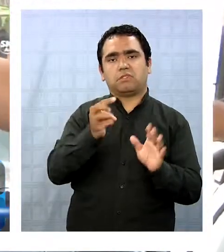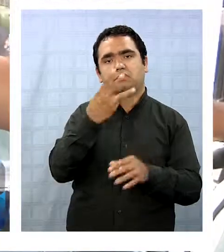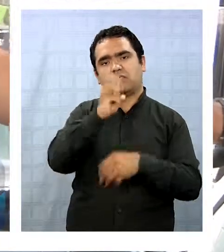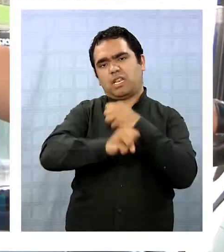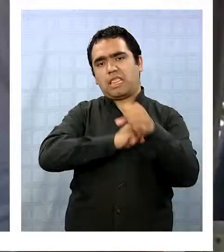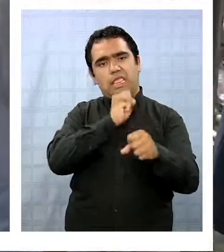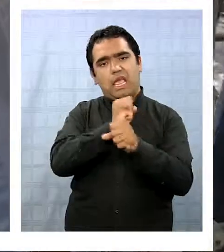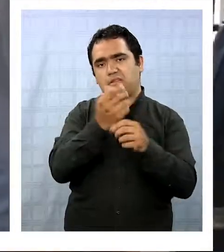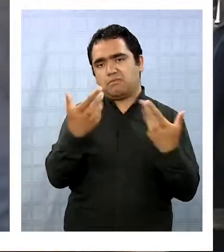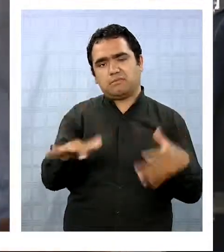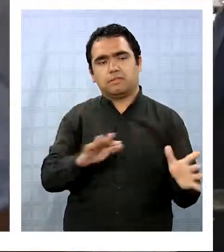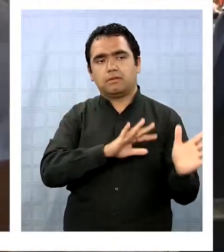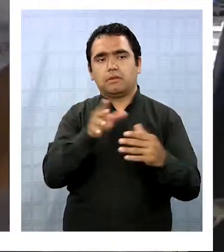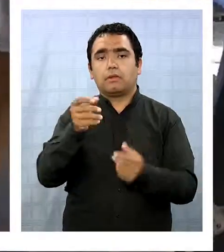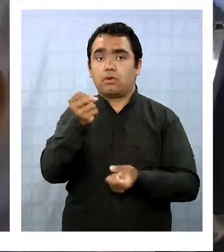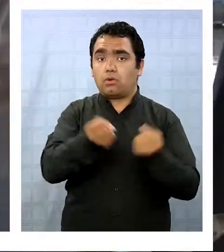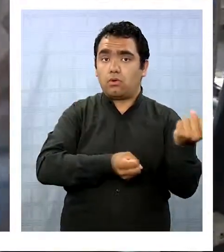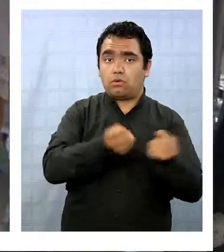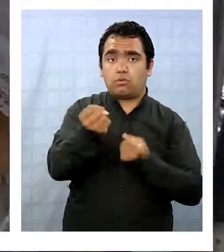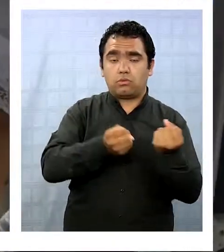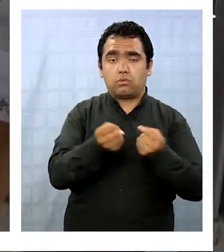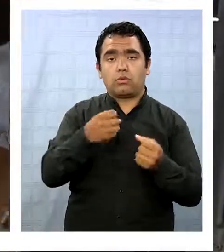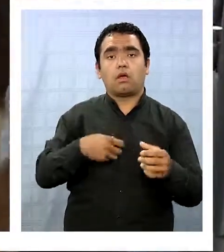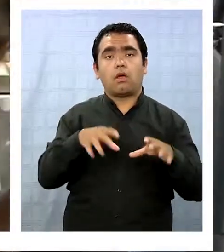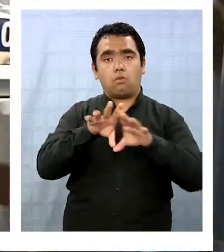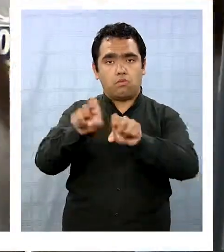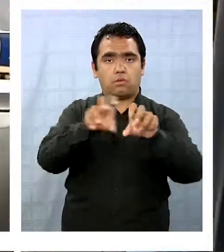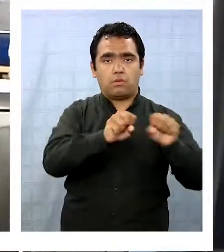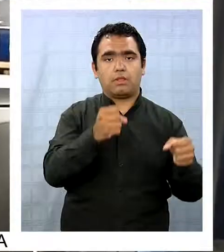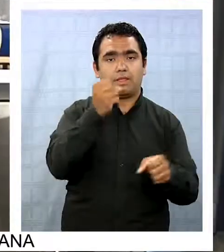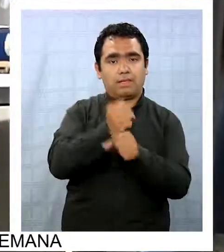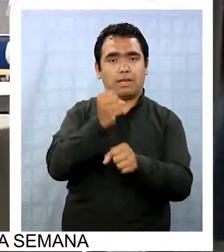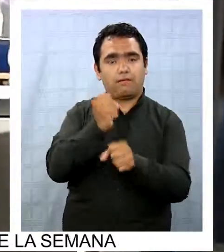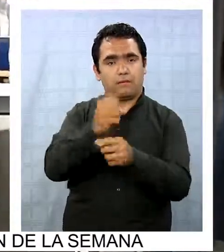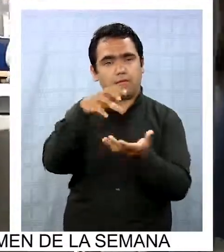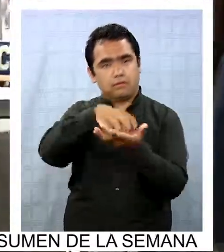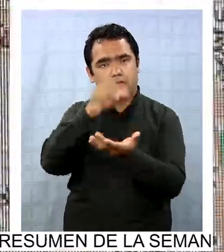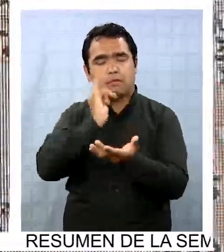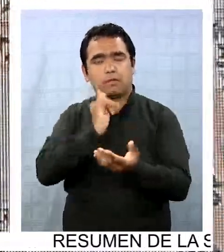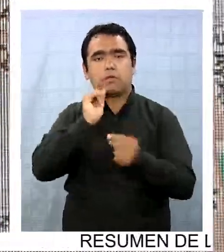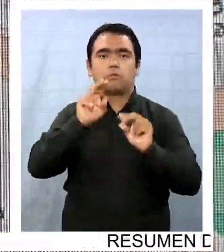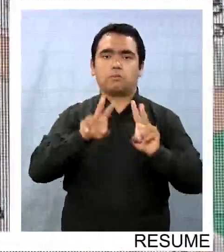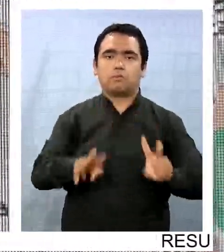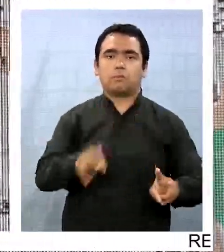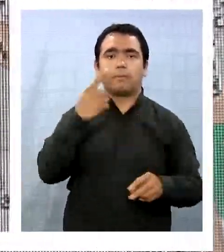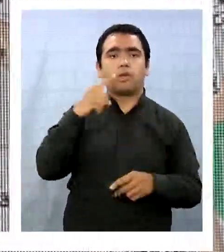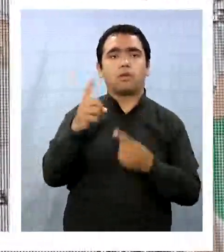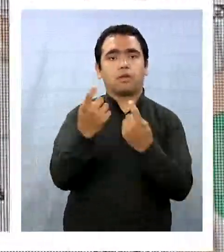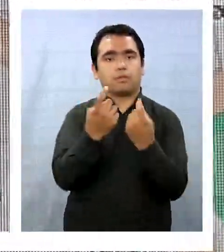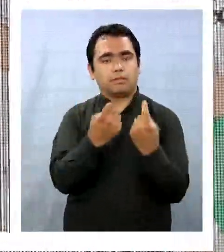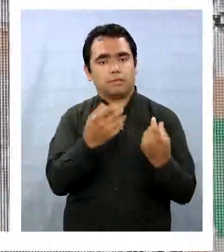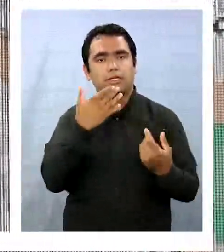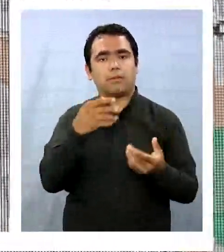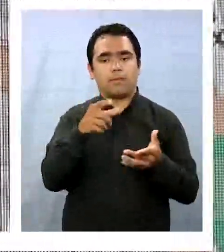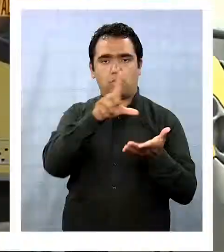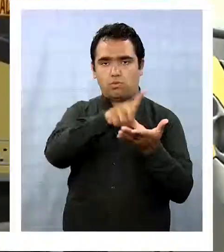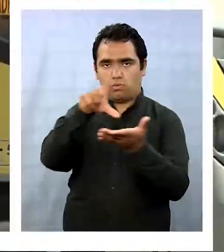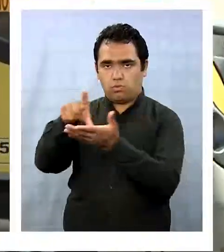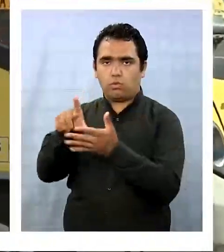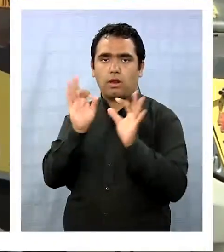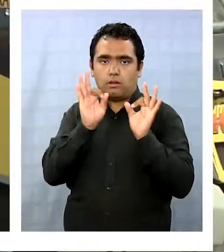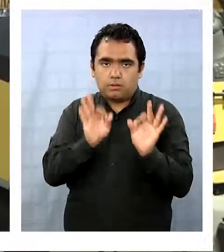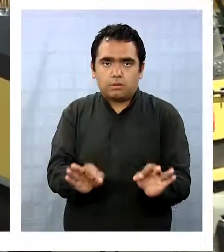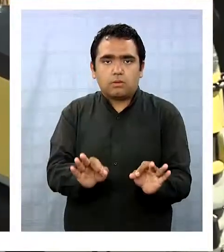30 años acá, así que... Los conductores coinciden en que el trabajo en la ciudad es tranquilo, pero que son necesarios los paraderos para mayor